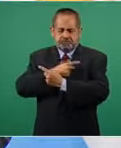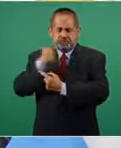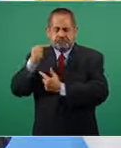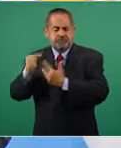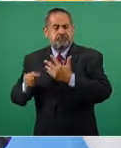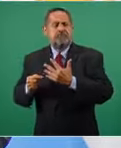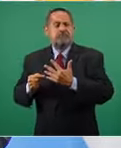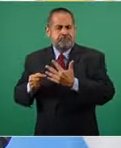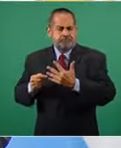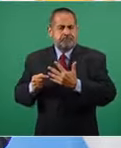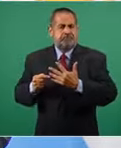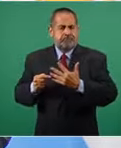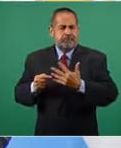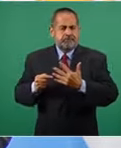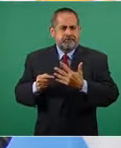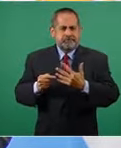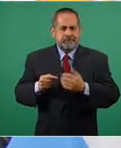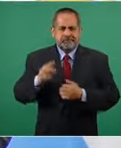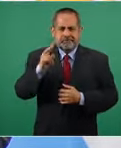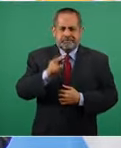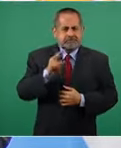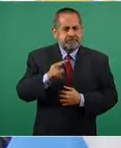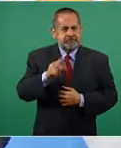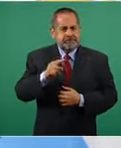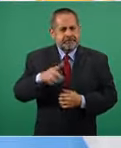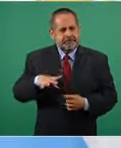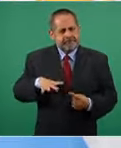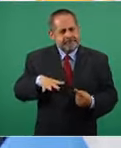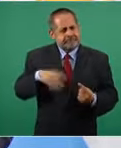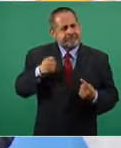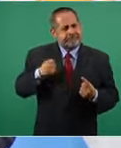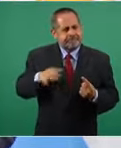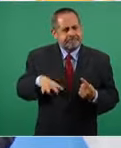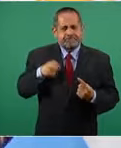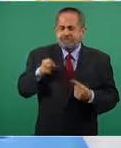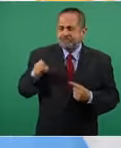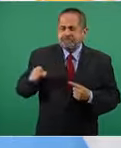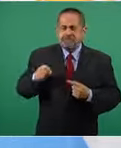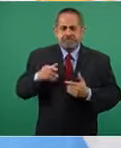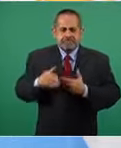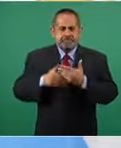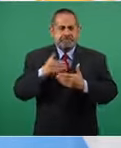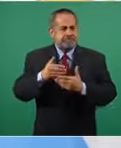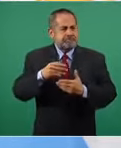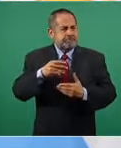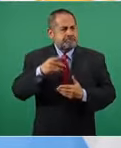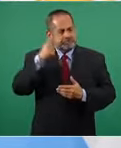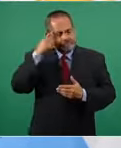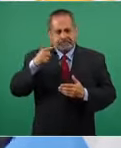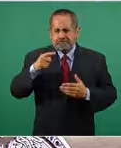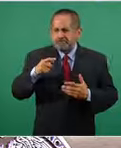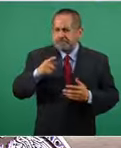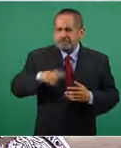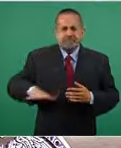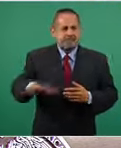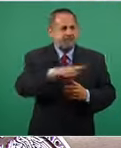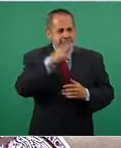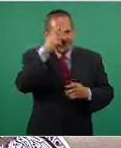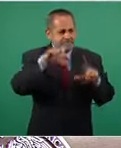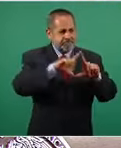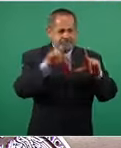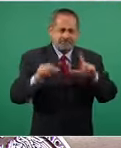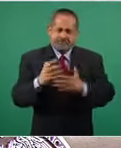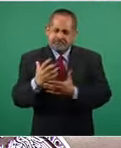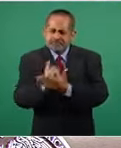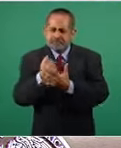y por el enorme esfuerzo que hace por recuperar un México que